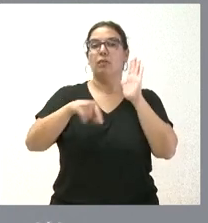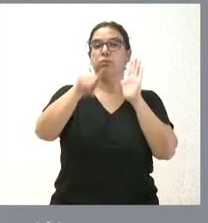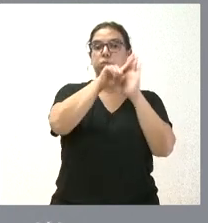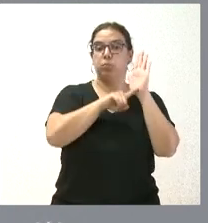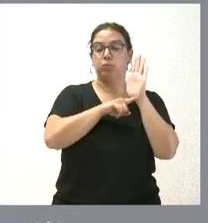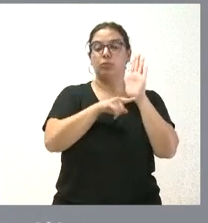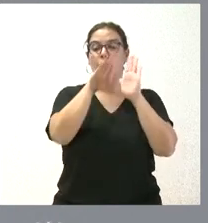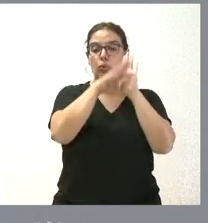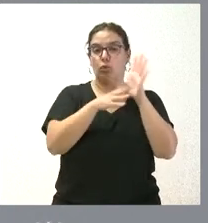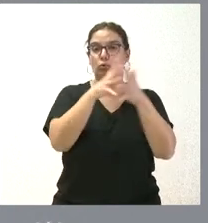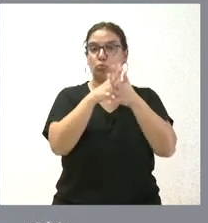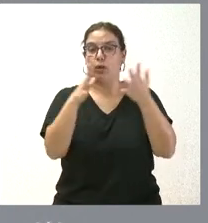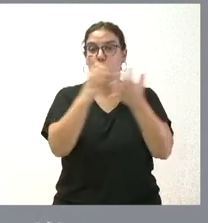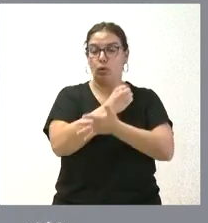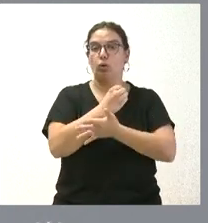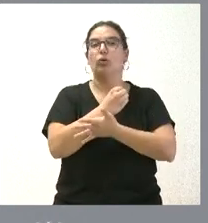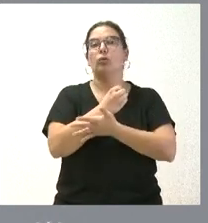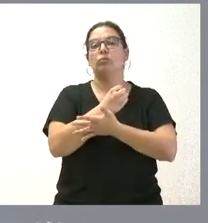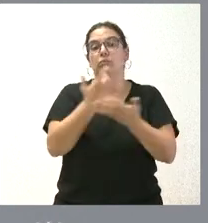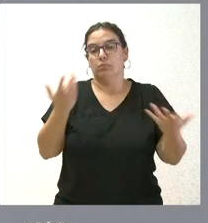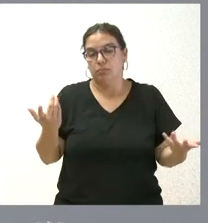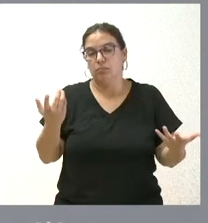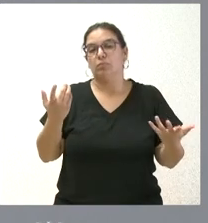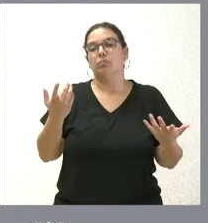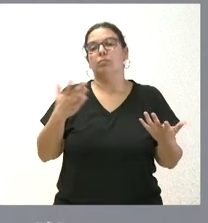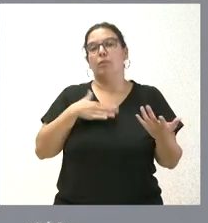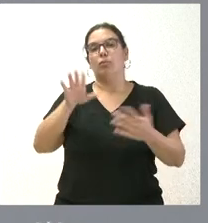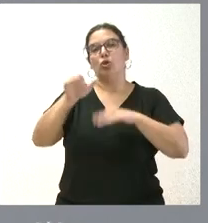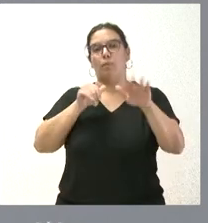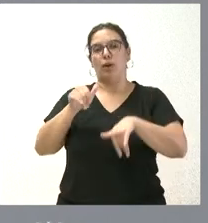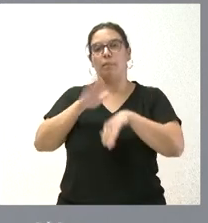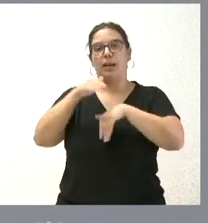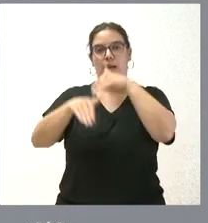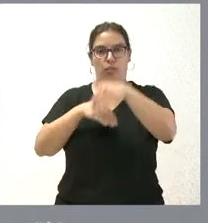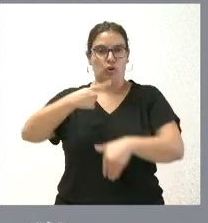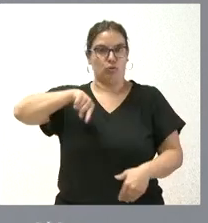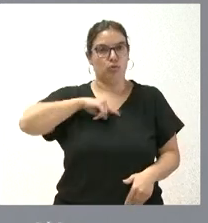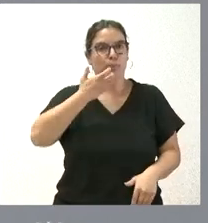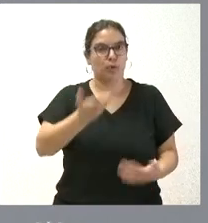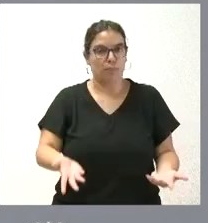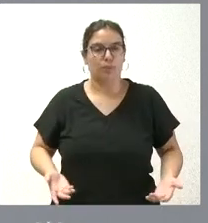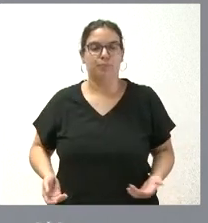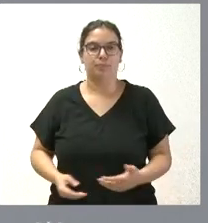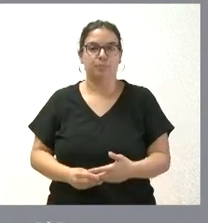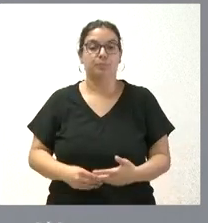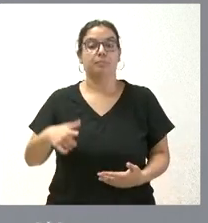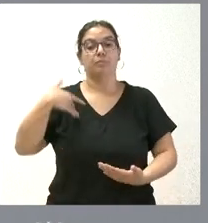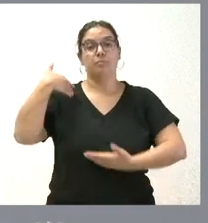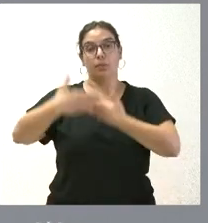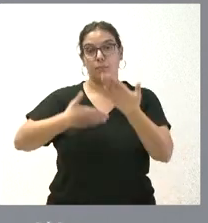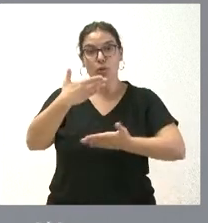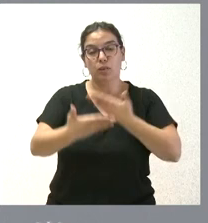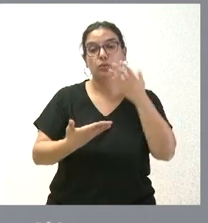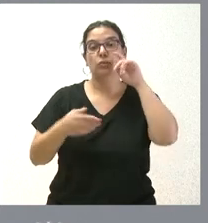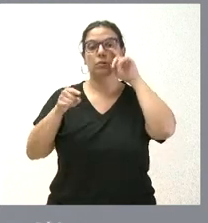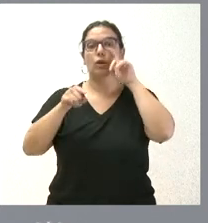menores y en esta estrella se incluye, naturalmente, como es conocido la propia Junta de Castilla y León. Este proceso que se